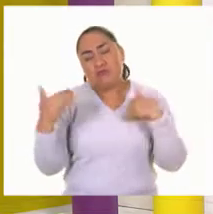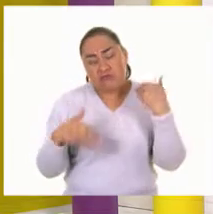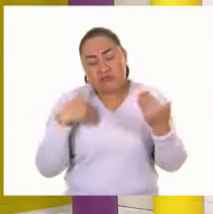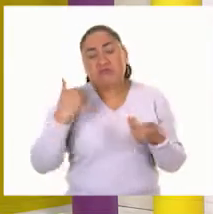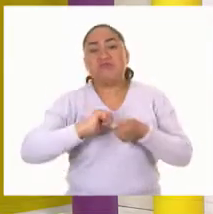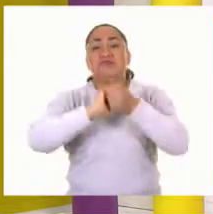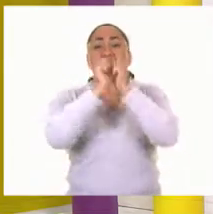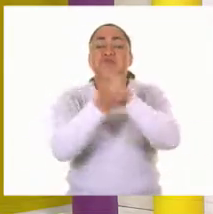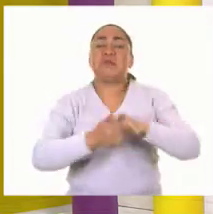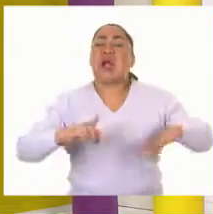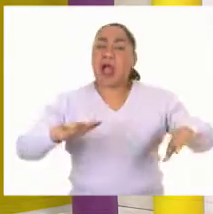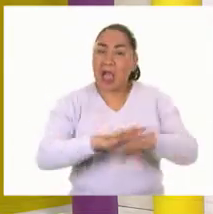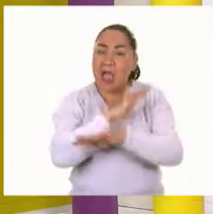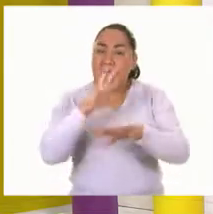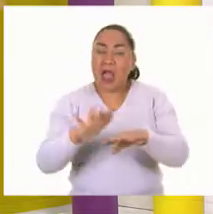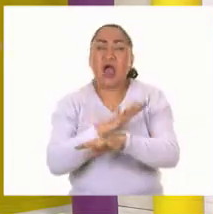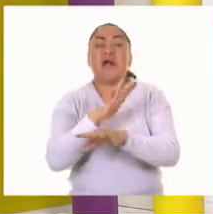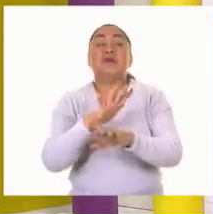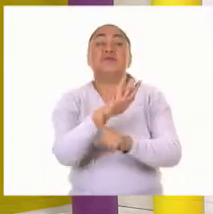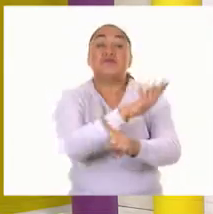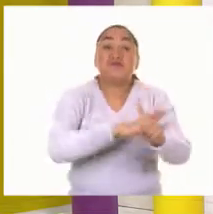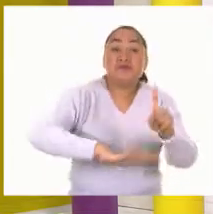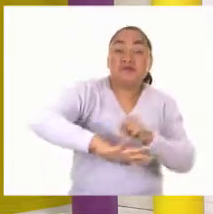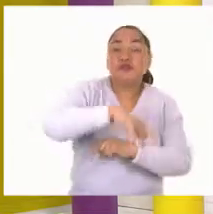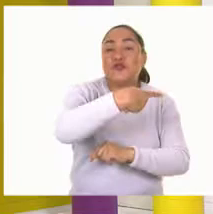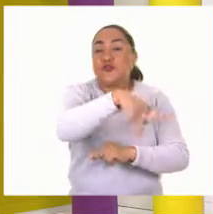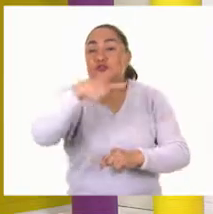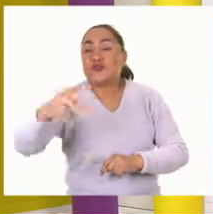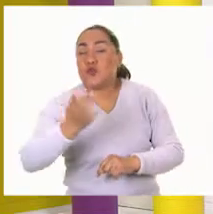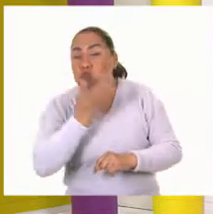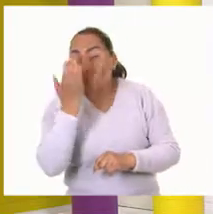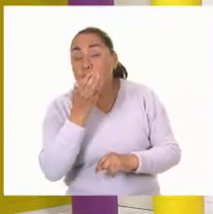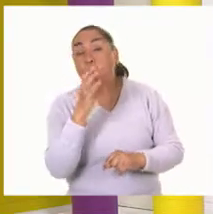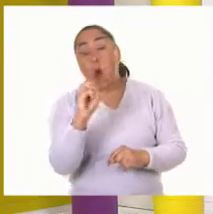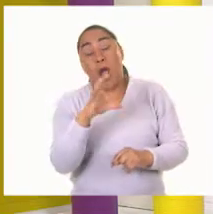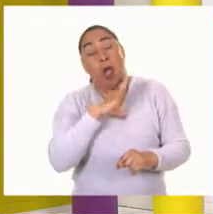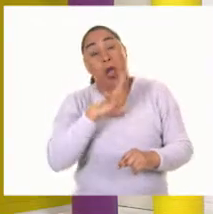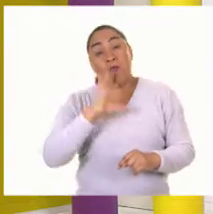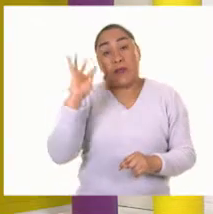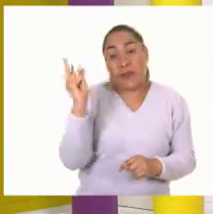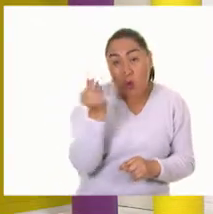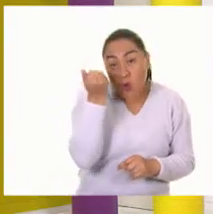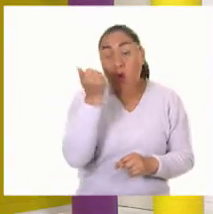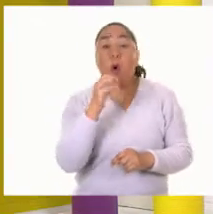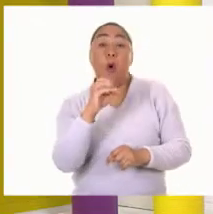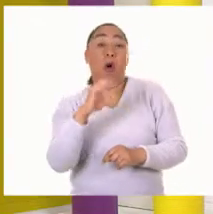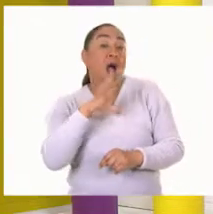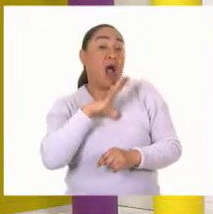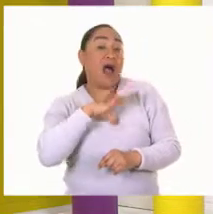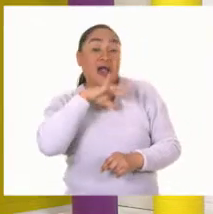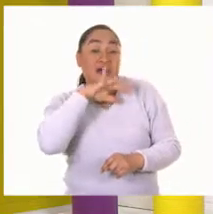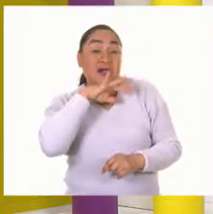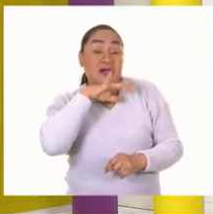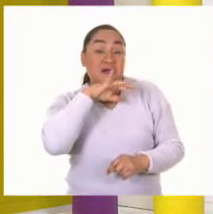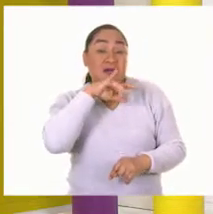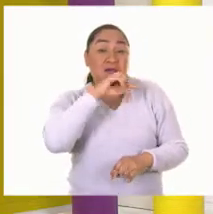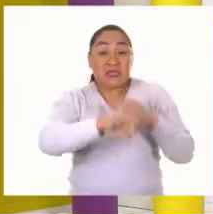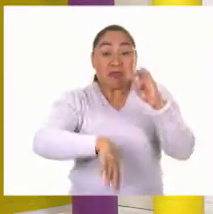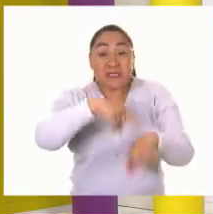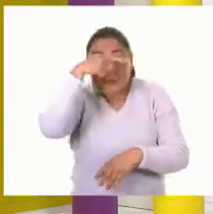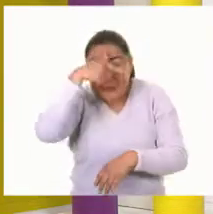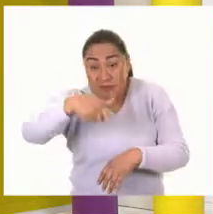cambiar si cambia el entorno o si influye la tecnología o también si hay contaminación entonces